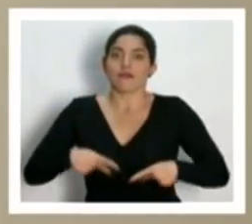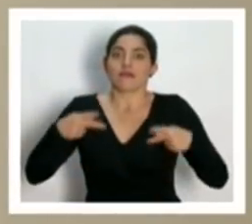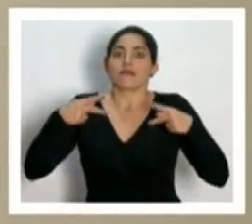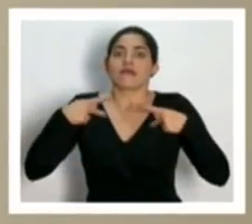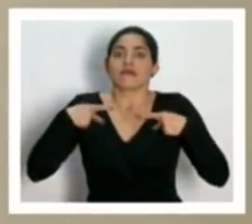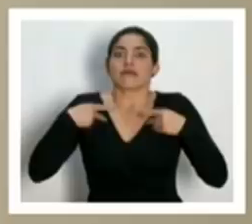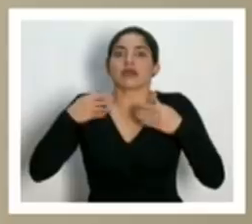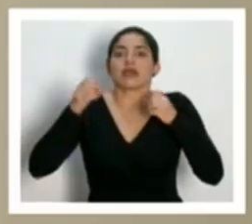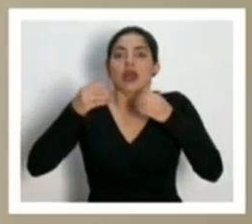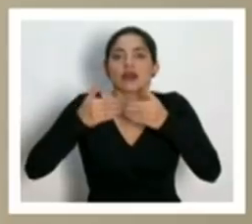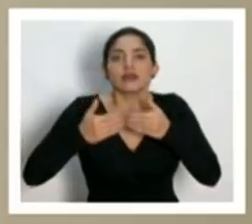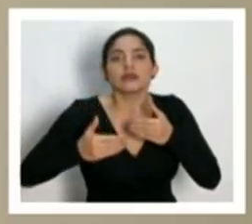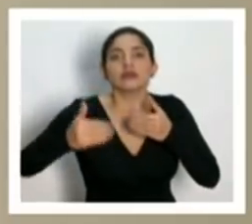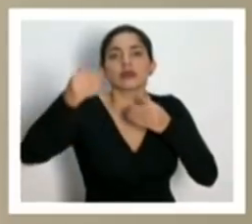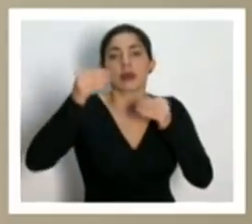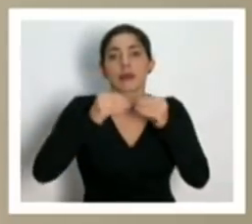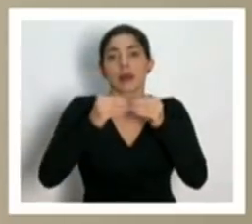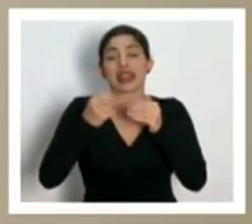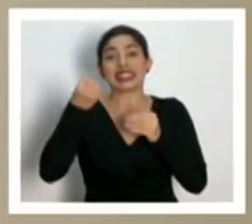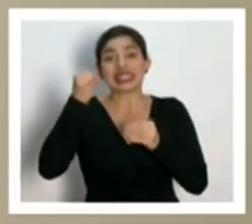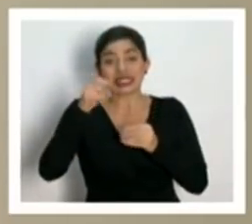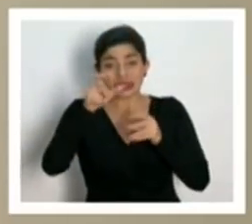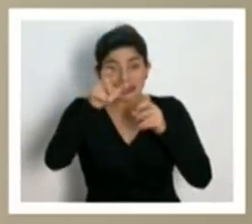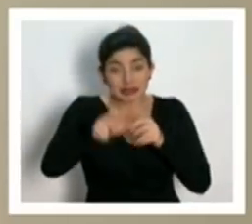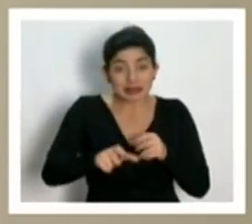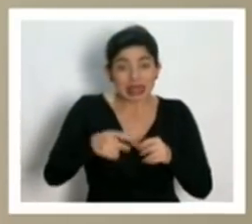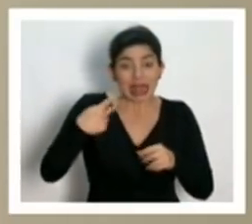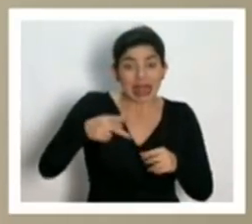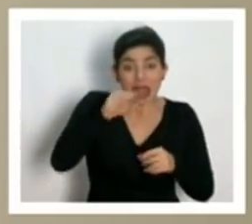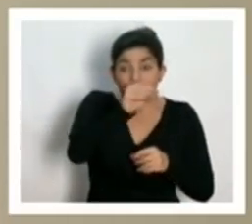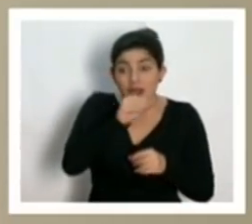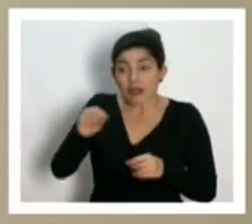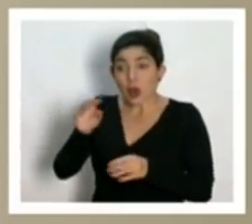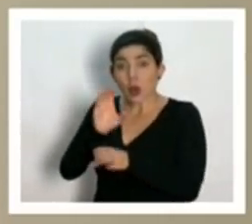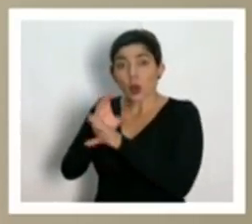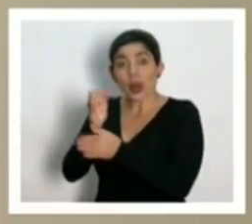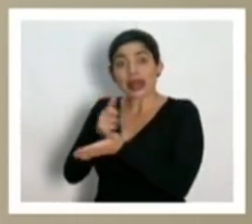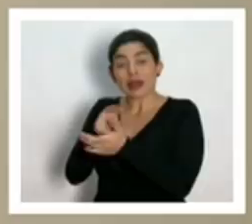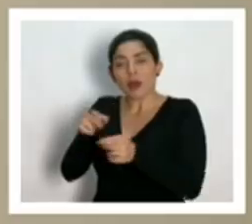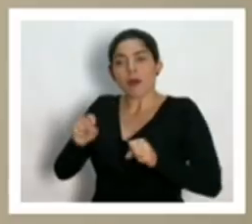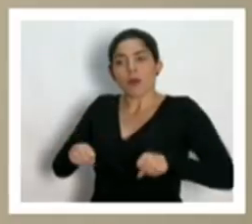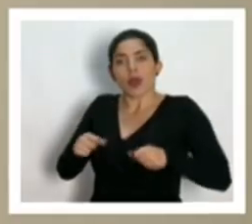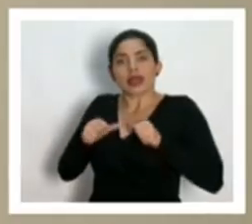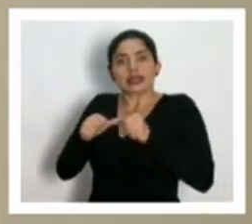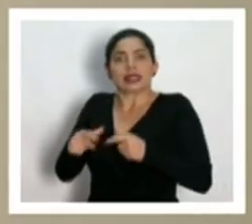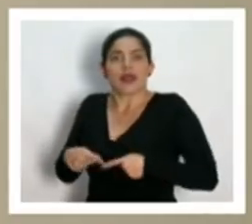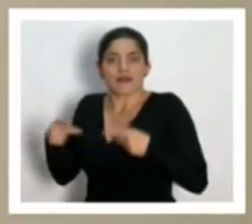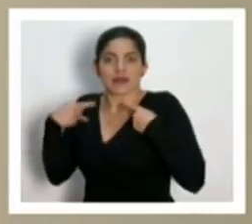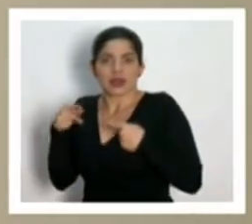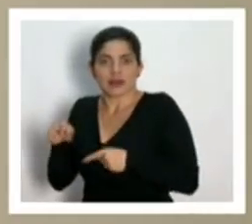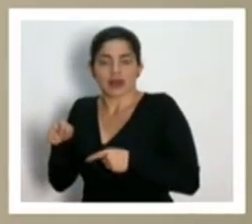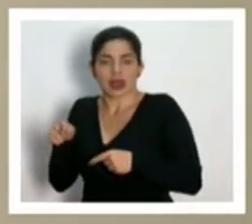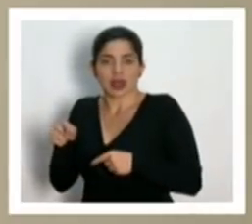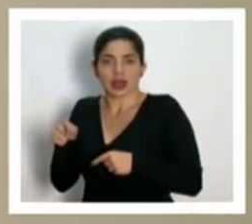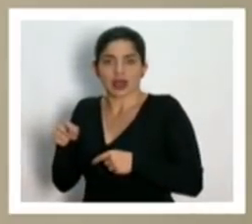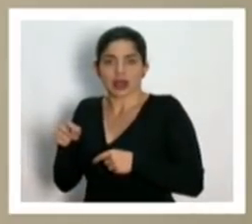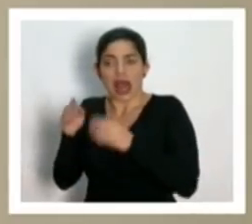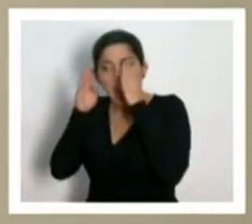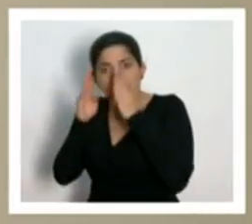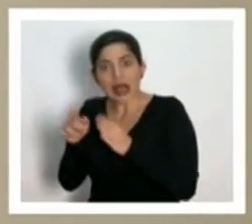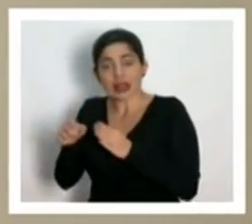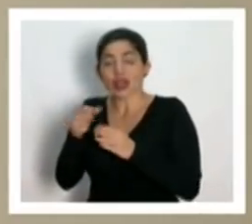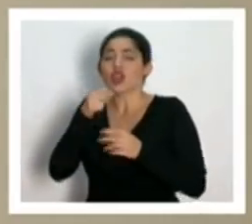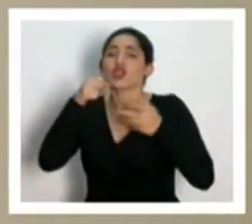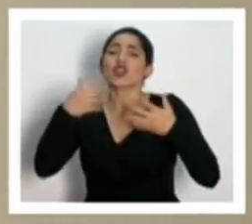vida eventualmente si tienen que ingresar a una unidad de cuidados intensivos esa es la consigna no queremos tener esos